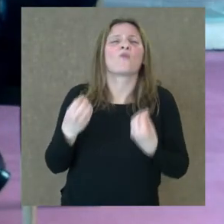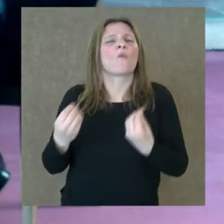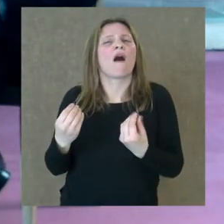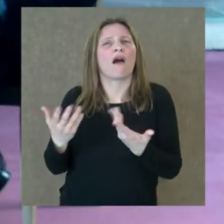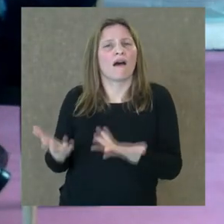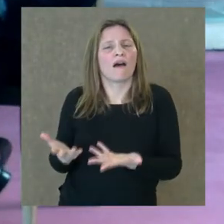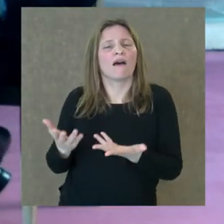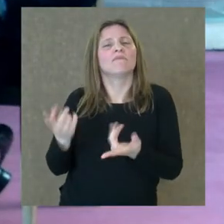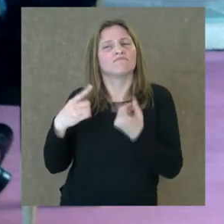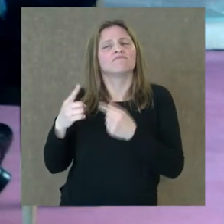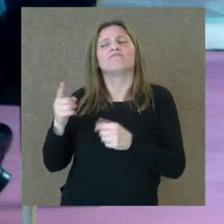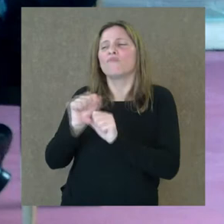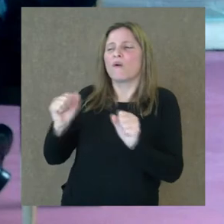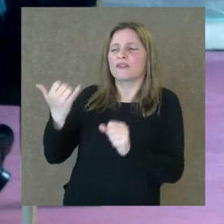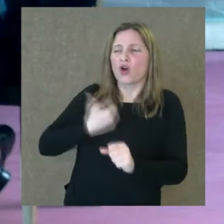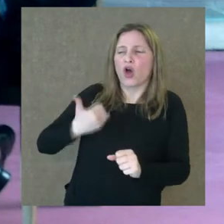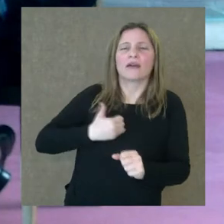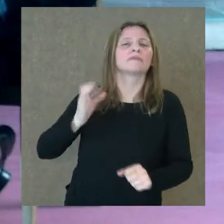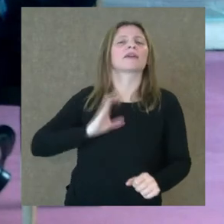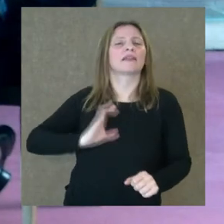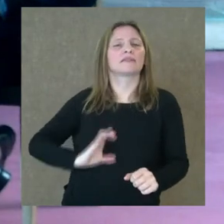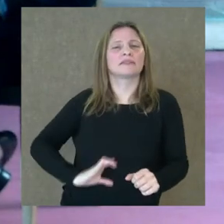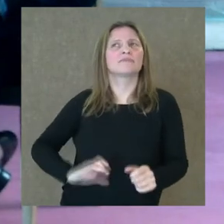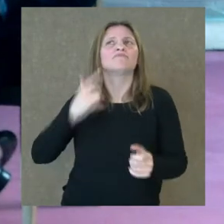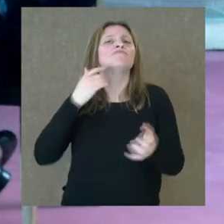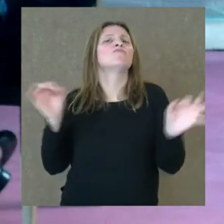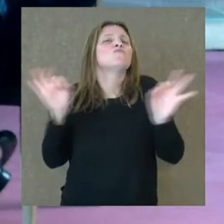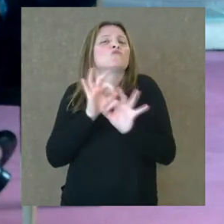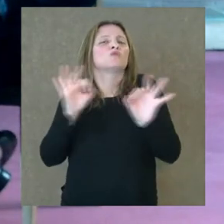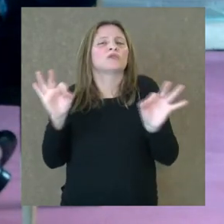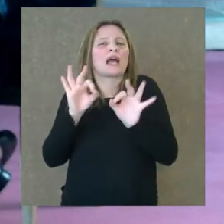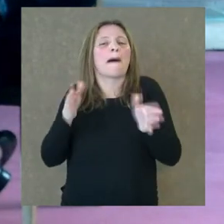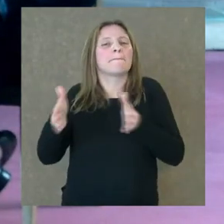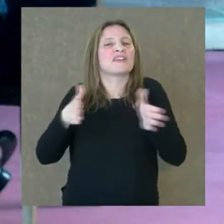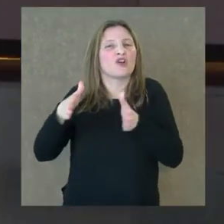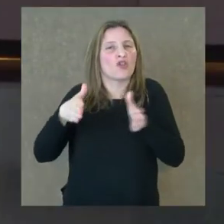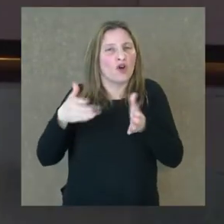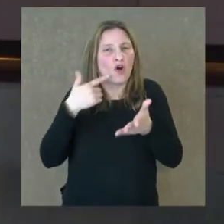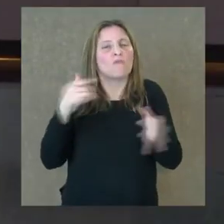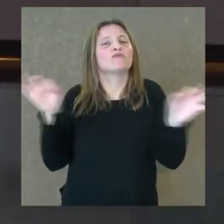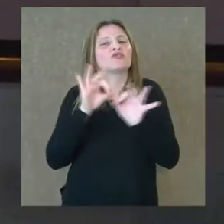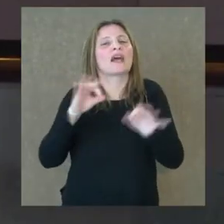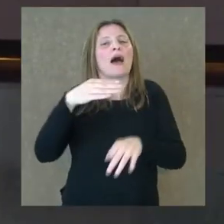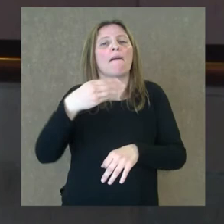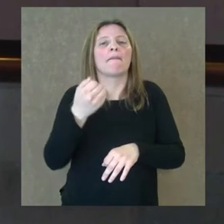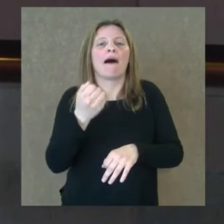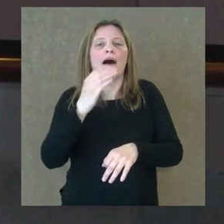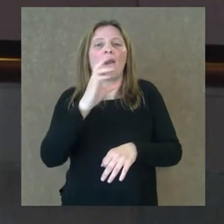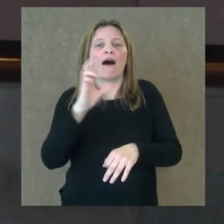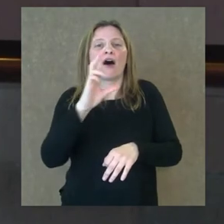cuáles serían, qué nos podrías comentar, cuáles son las características de esta música, de la música de este periodo que se conoce como música barroca?